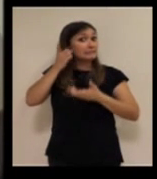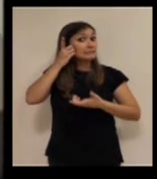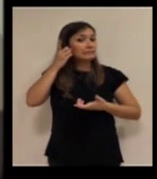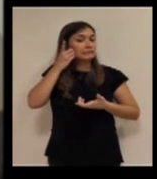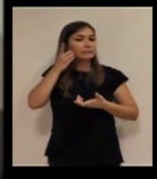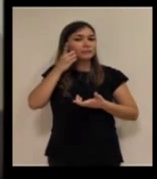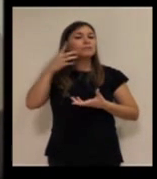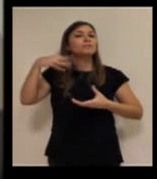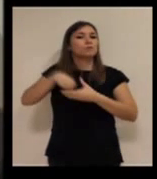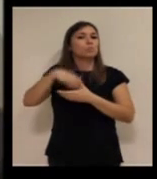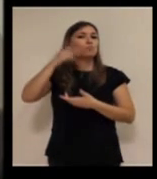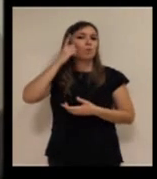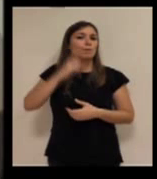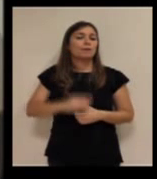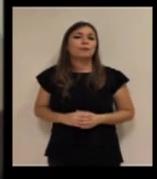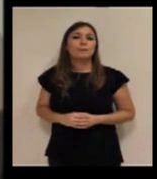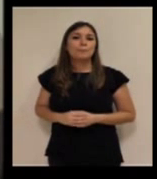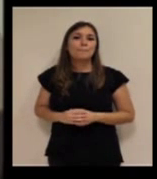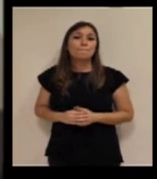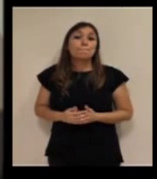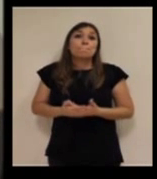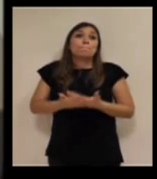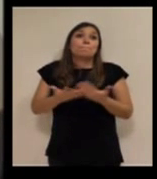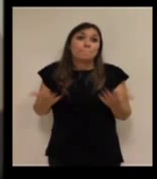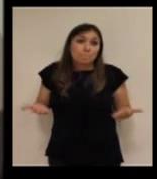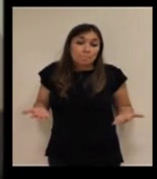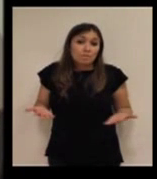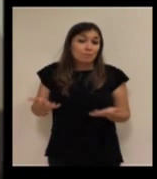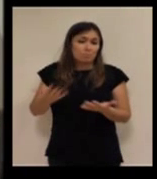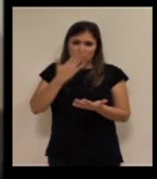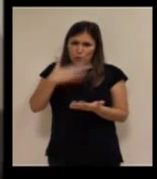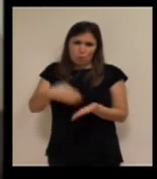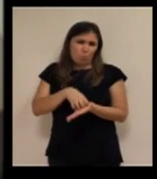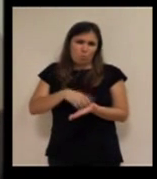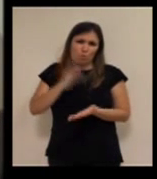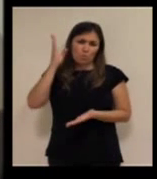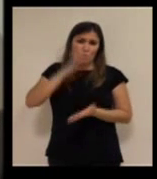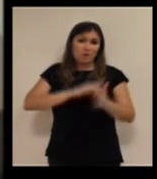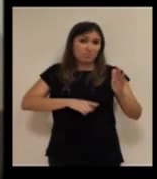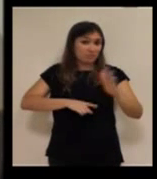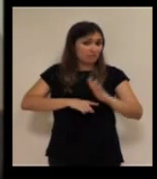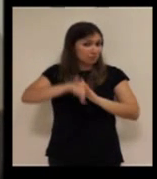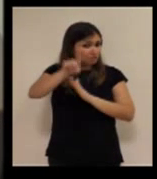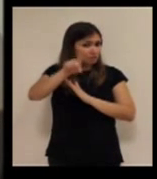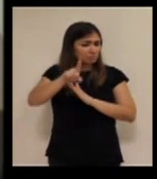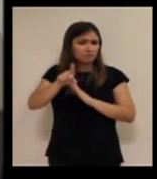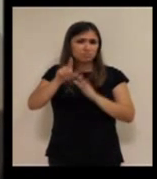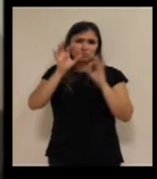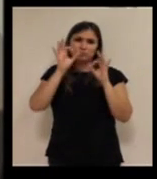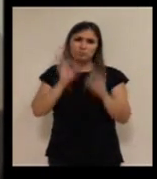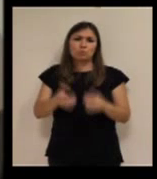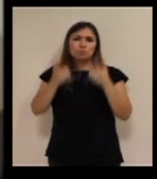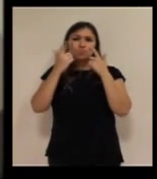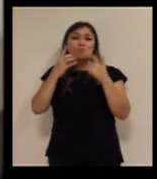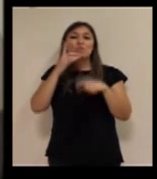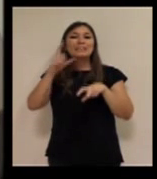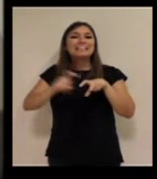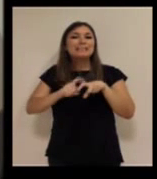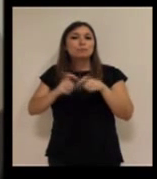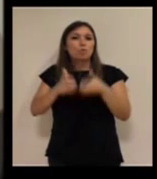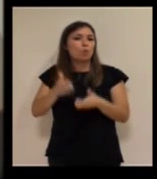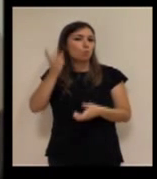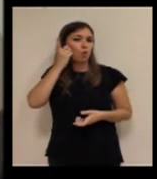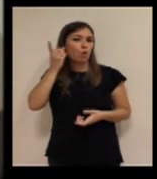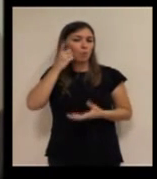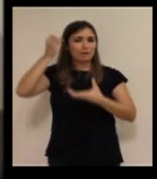telefonía móvil. Y además, pues sin duda, el avance irá también muy marcado por los terminales móviles,